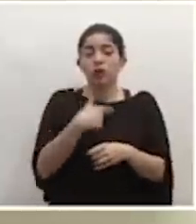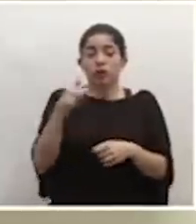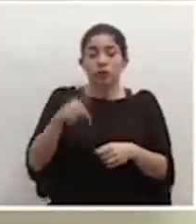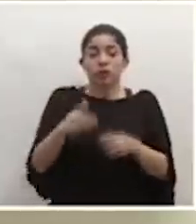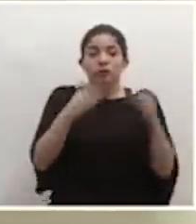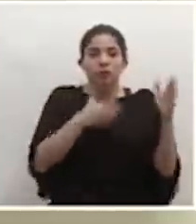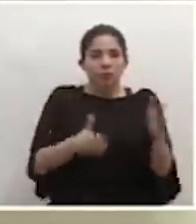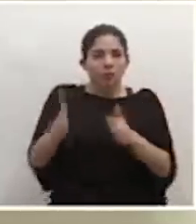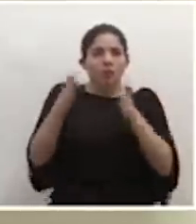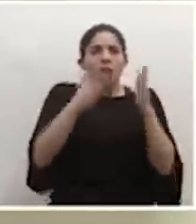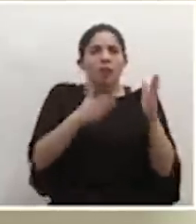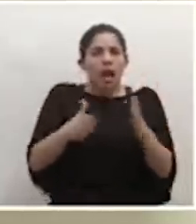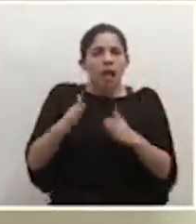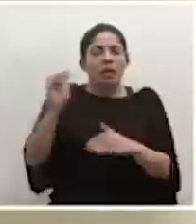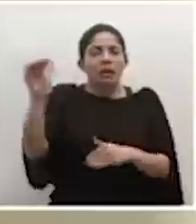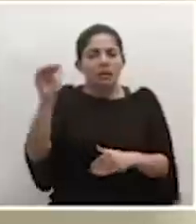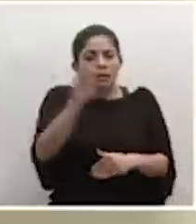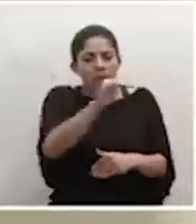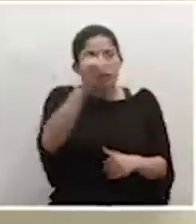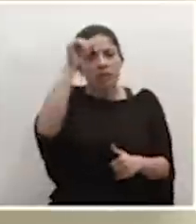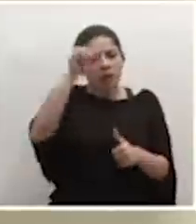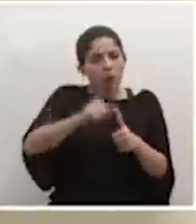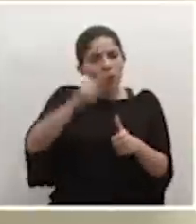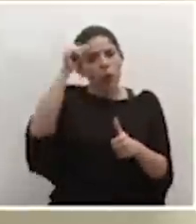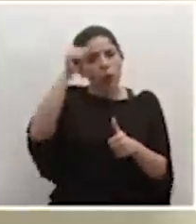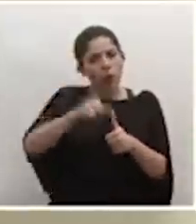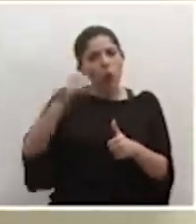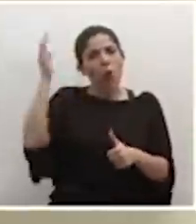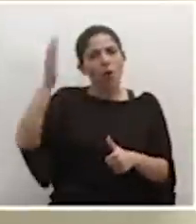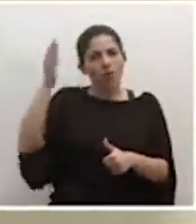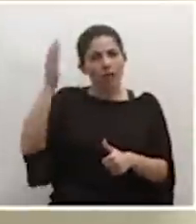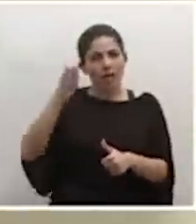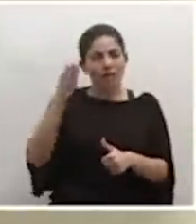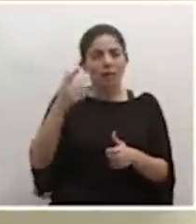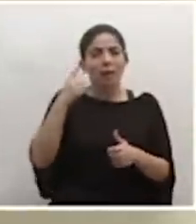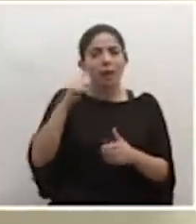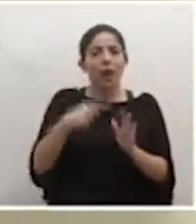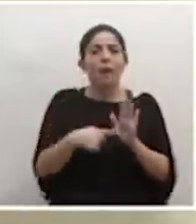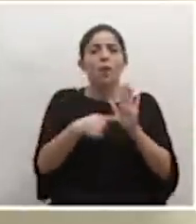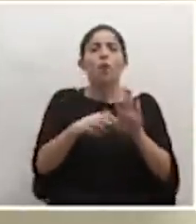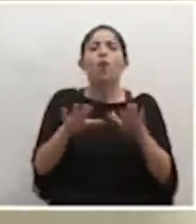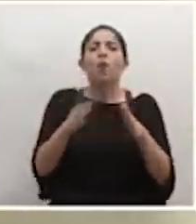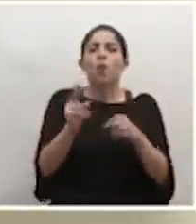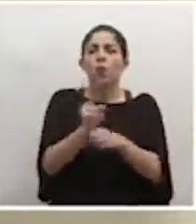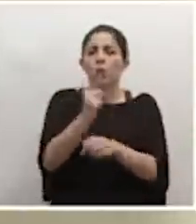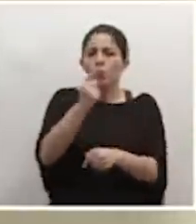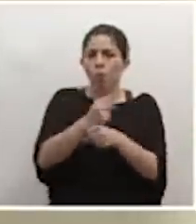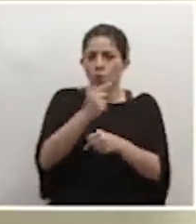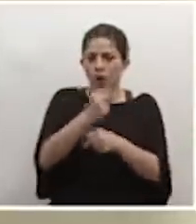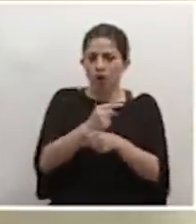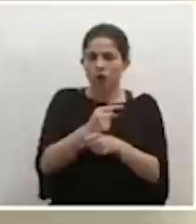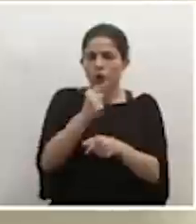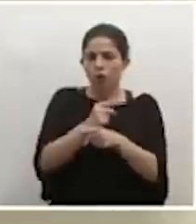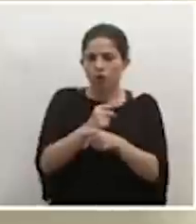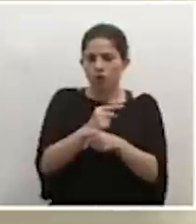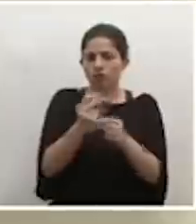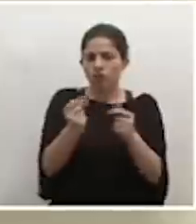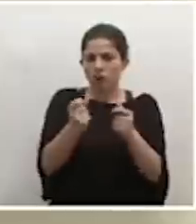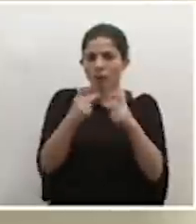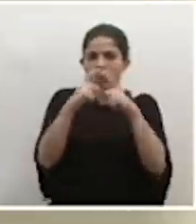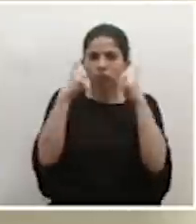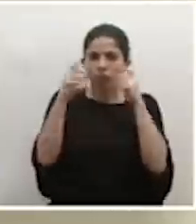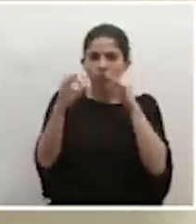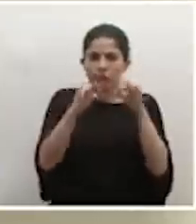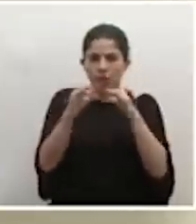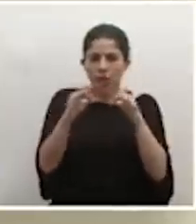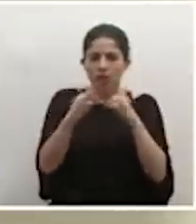estamos planeando hacer un recordatorio a nivel de una conferencia, justamente la demostración de cuál es el correcto uso, una forma más rápida, posiblemente más